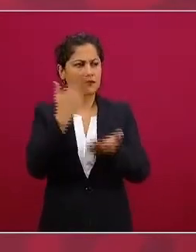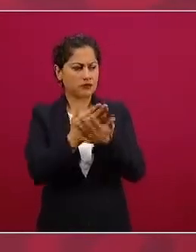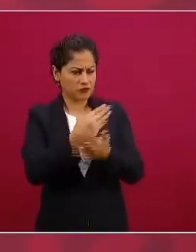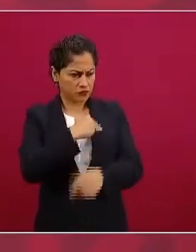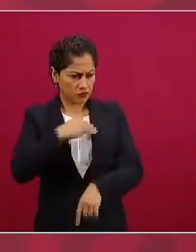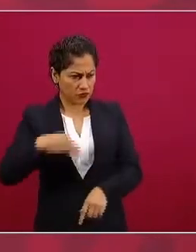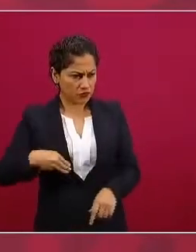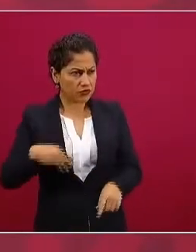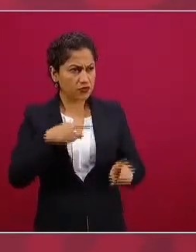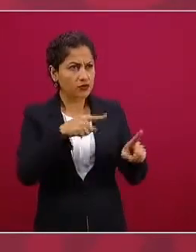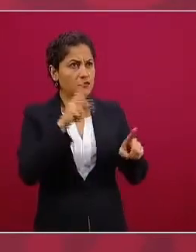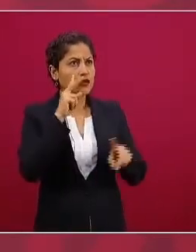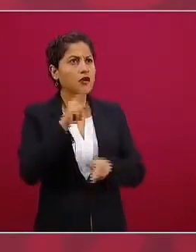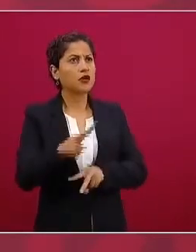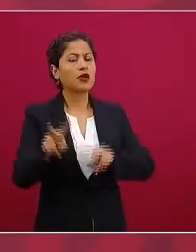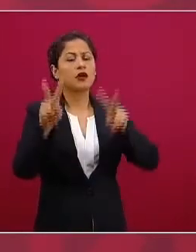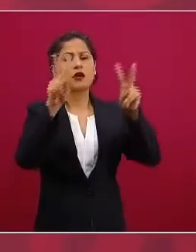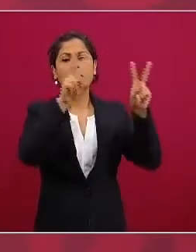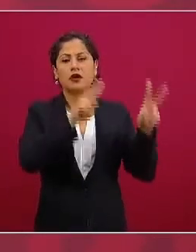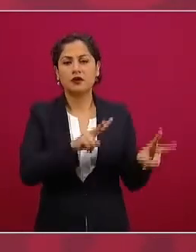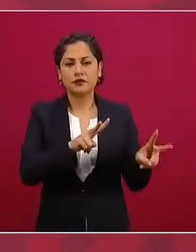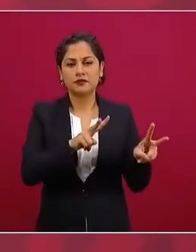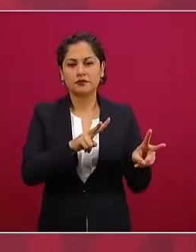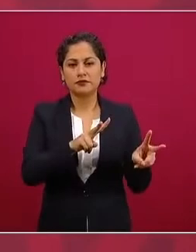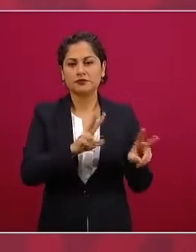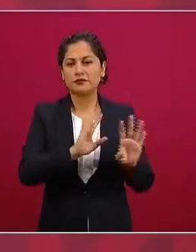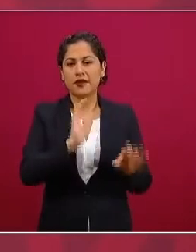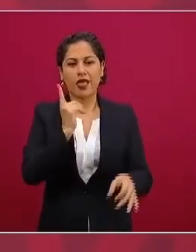preguntar qué partido